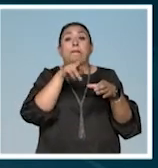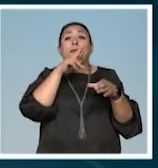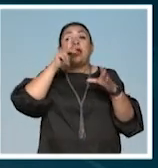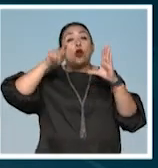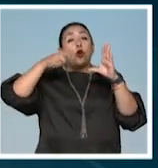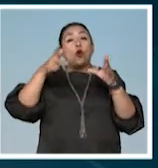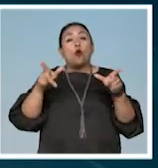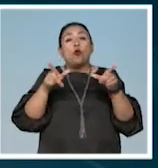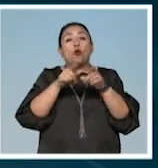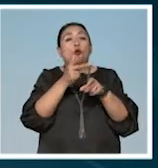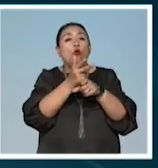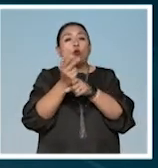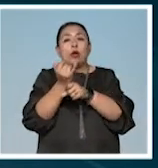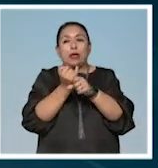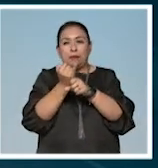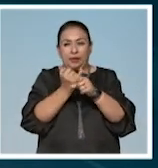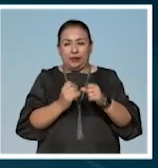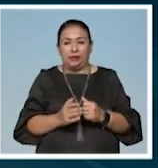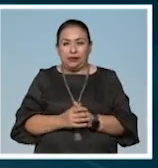cortometraje documental.